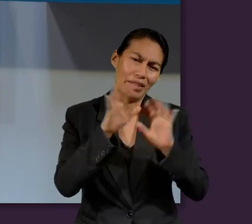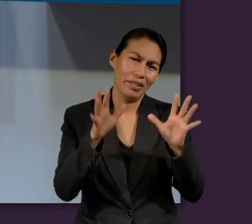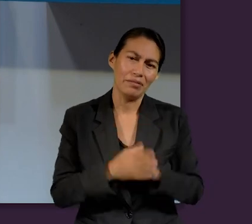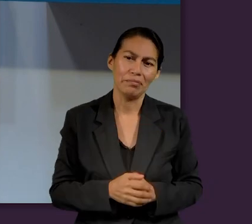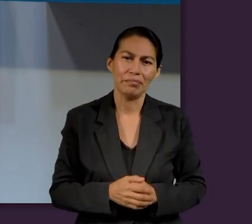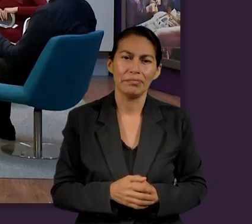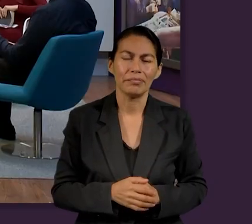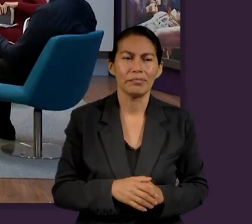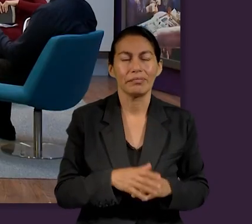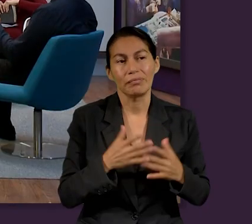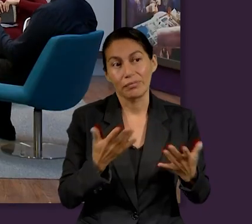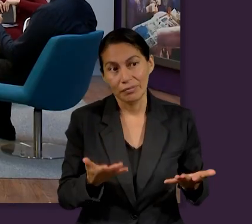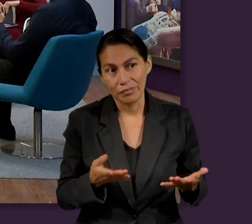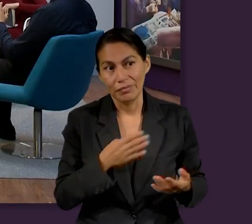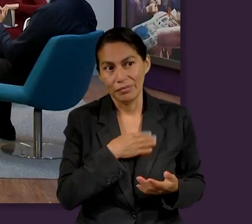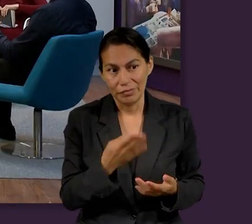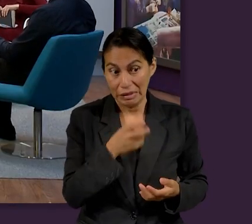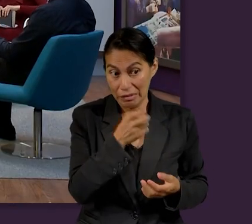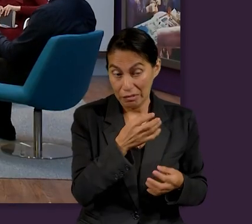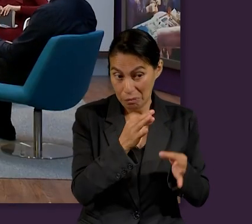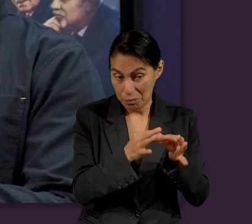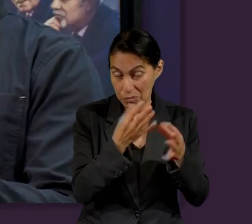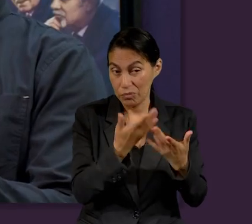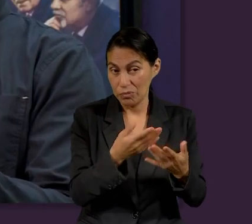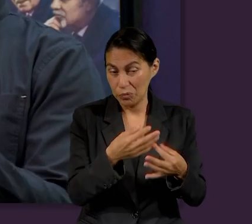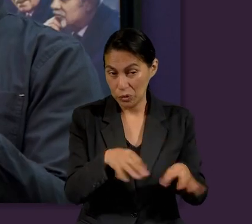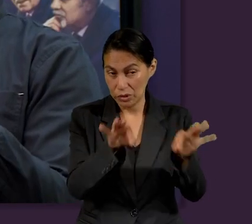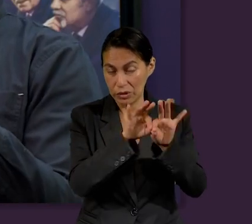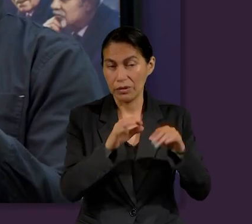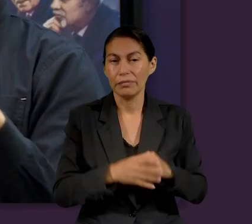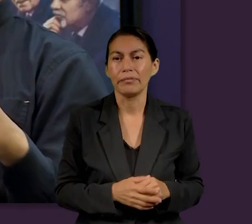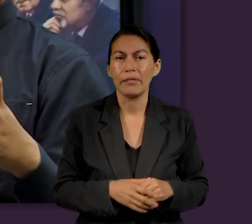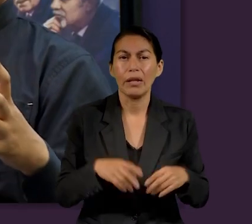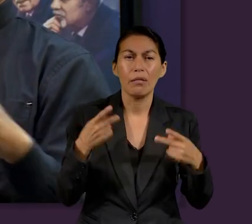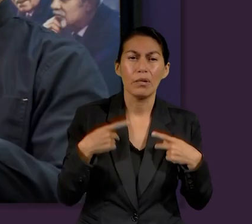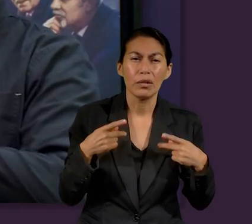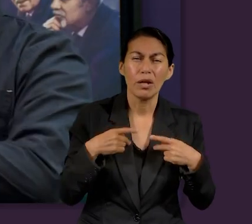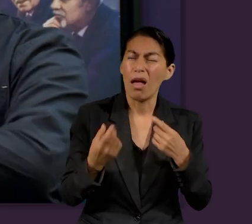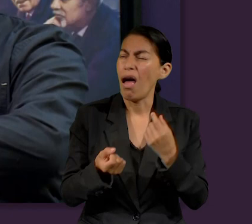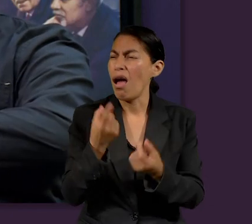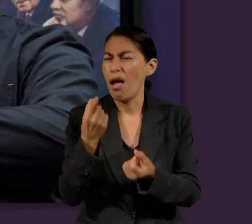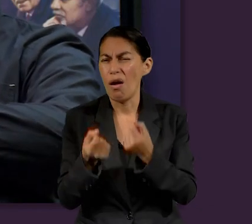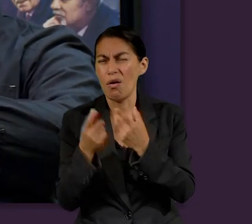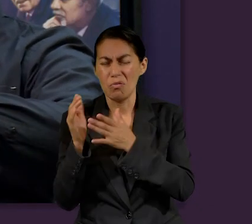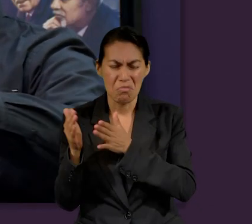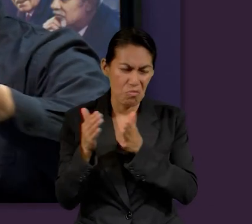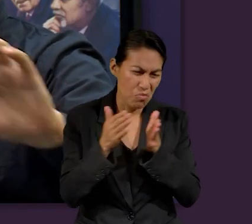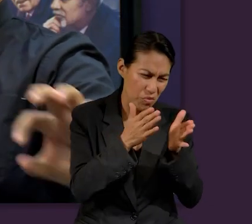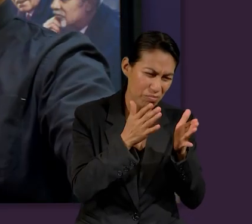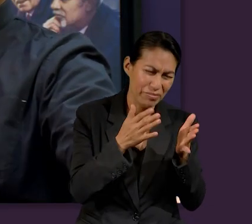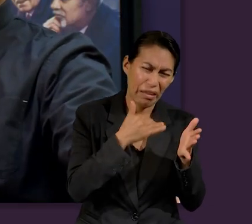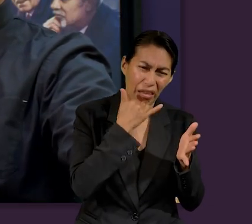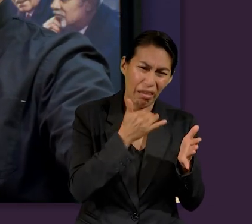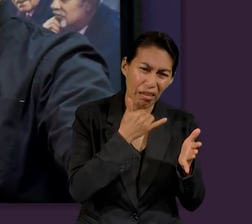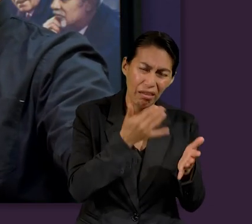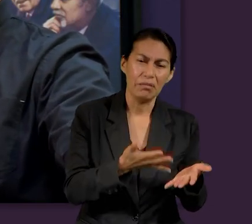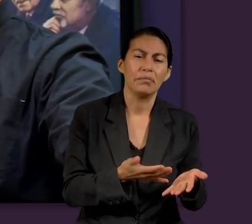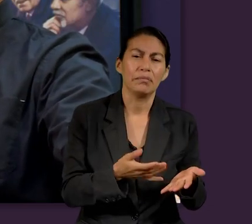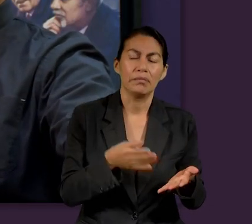Por supuesto que este punto es muy interesante porque muchas personas desvían a veces esa parte del